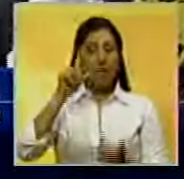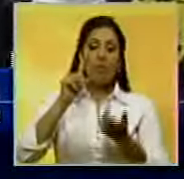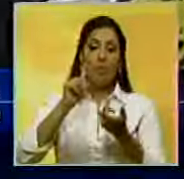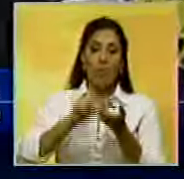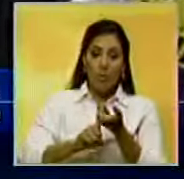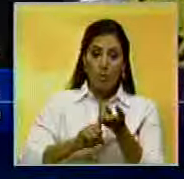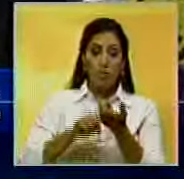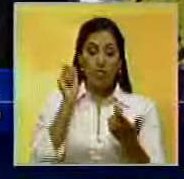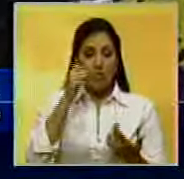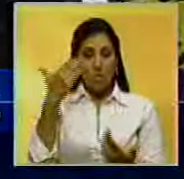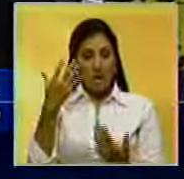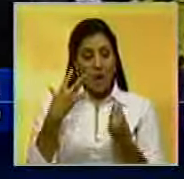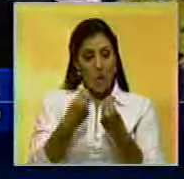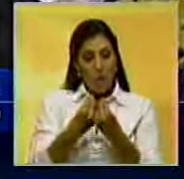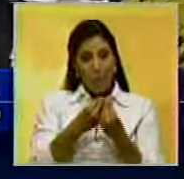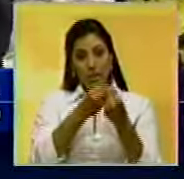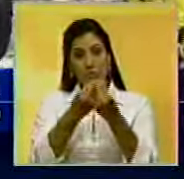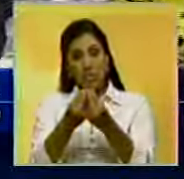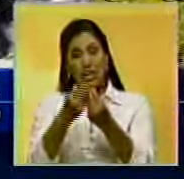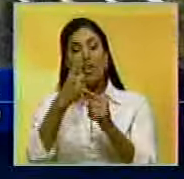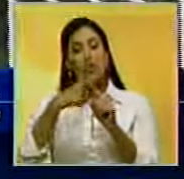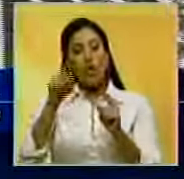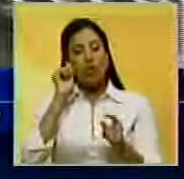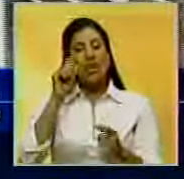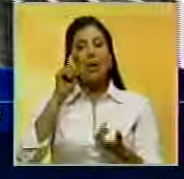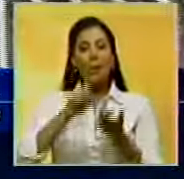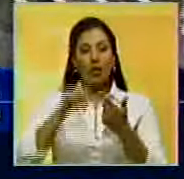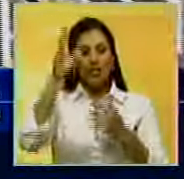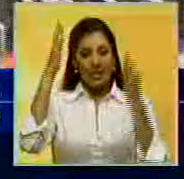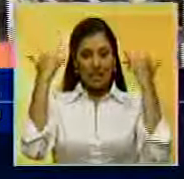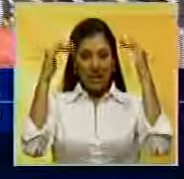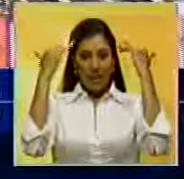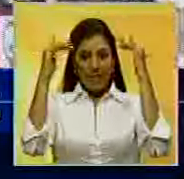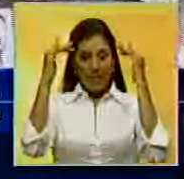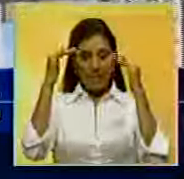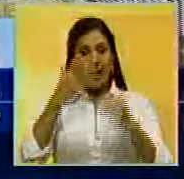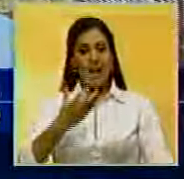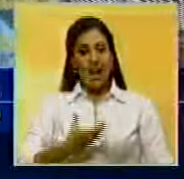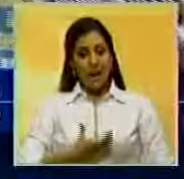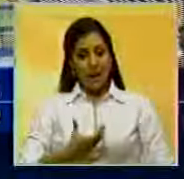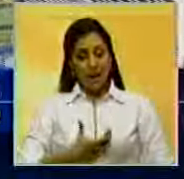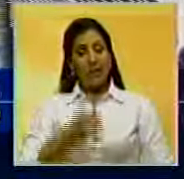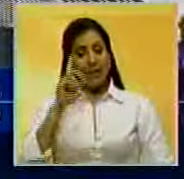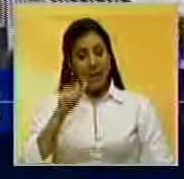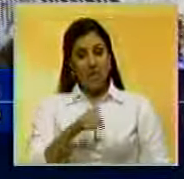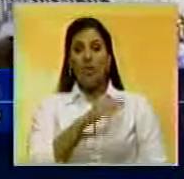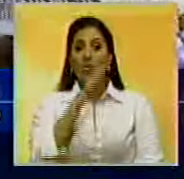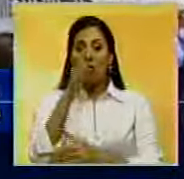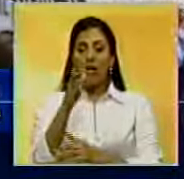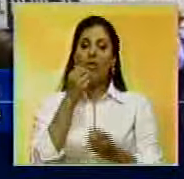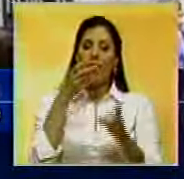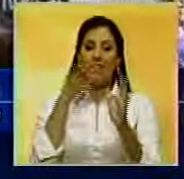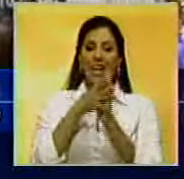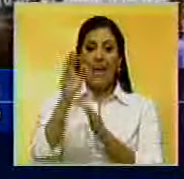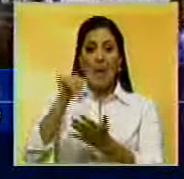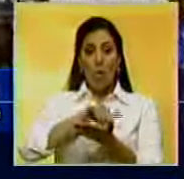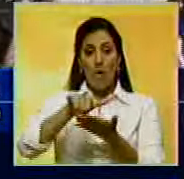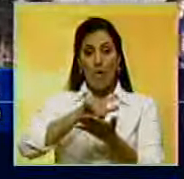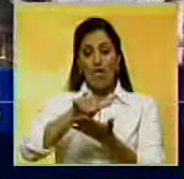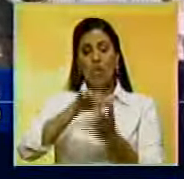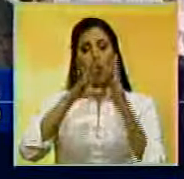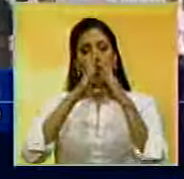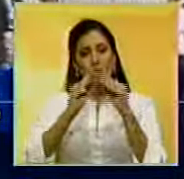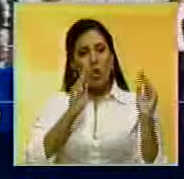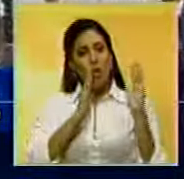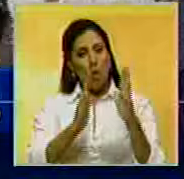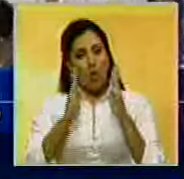esposa del líder opositor Leopoldo López, y Mitzi de Ledesma, esposa del alcalde metropolitano Antonio Ledesma, exhortaron desde Nueva York a